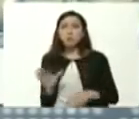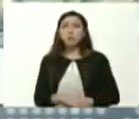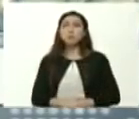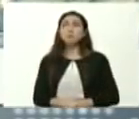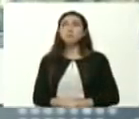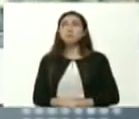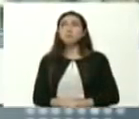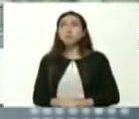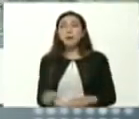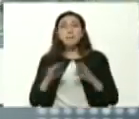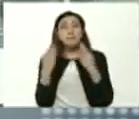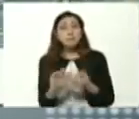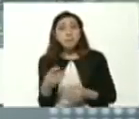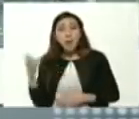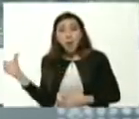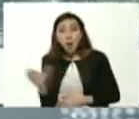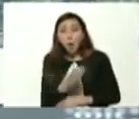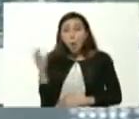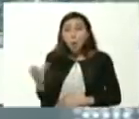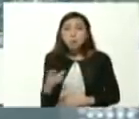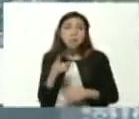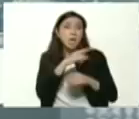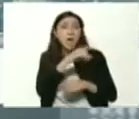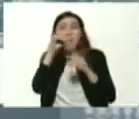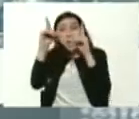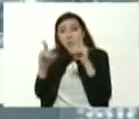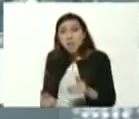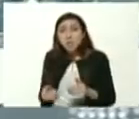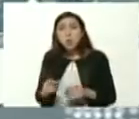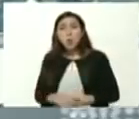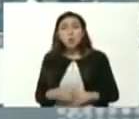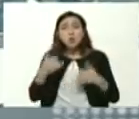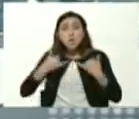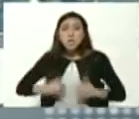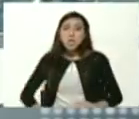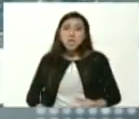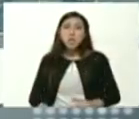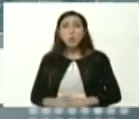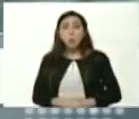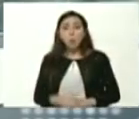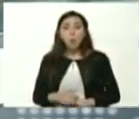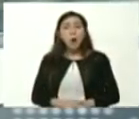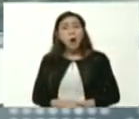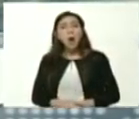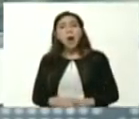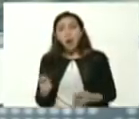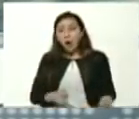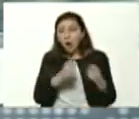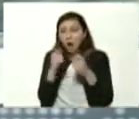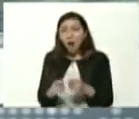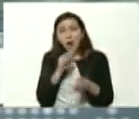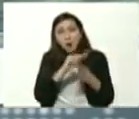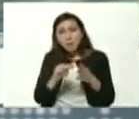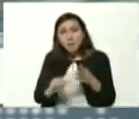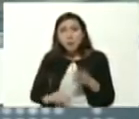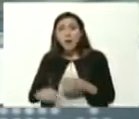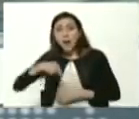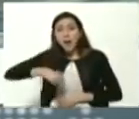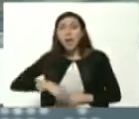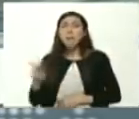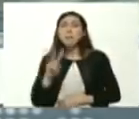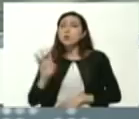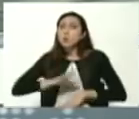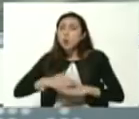muchas familias colombianas están tomando la decisión de mandar sus hijos en edad universitaria estudiar la carrera universitaria en Venezuela